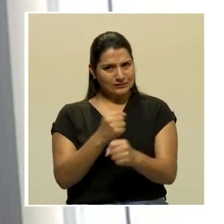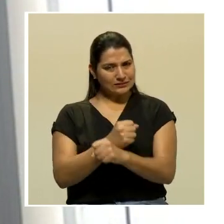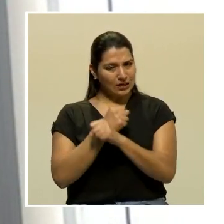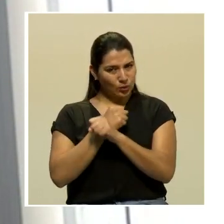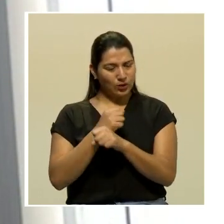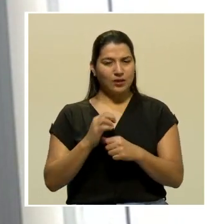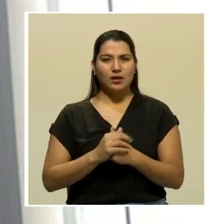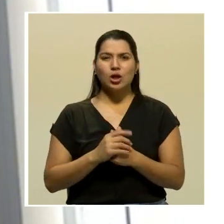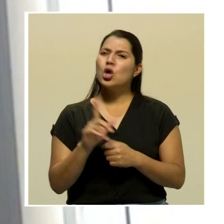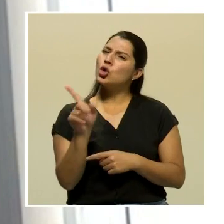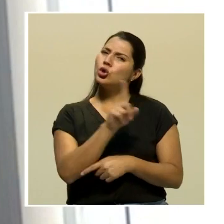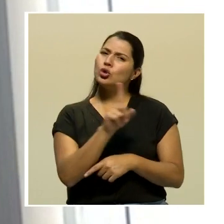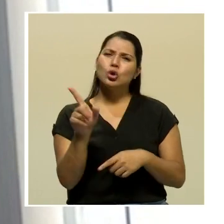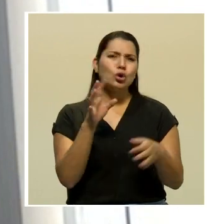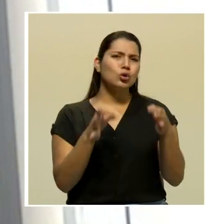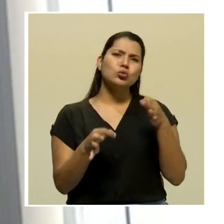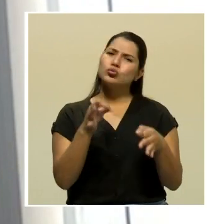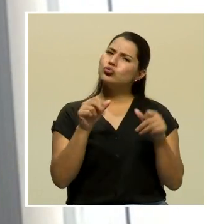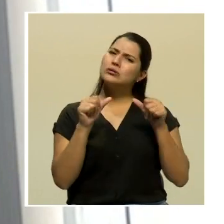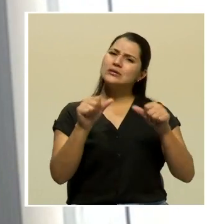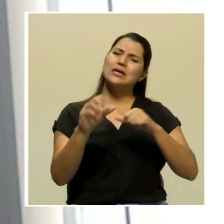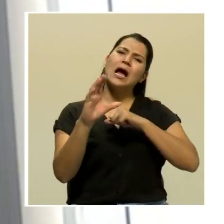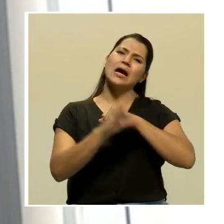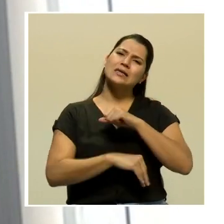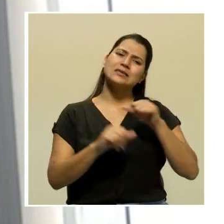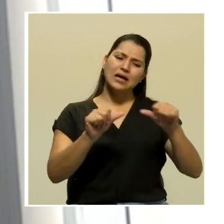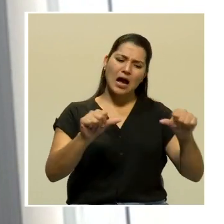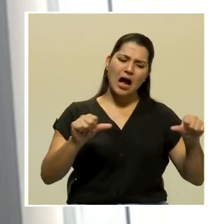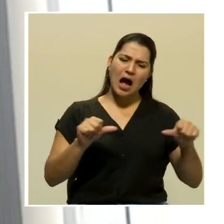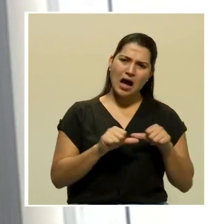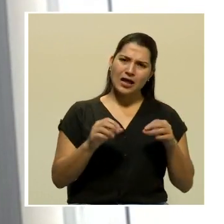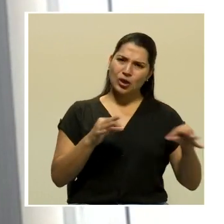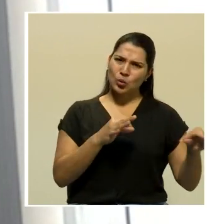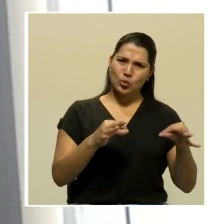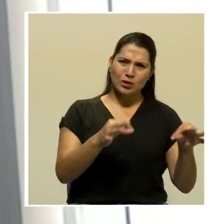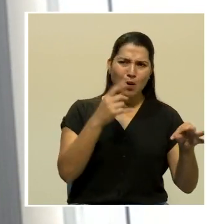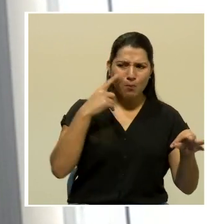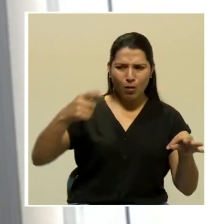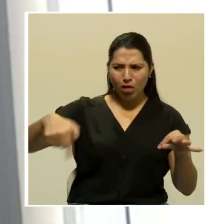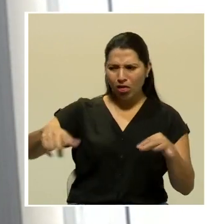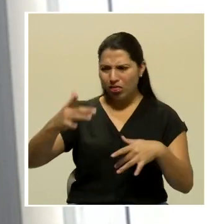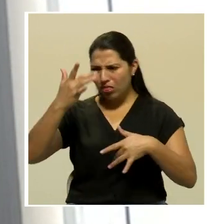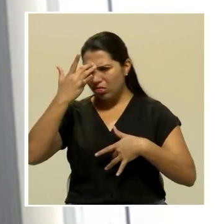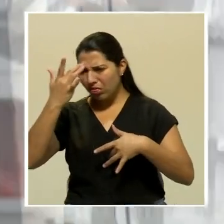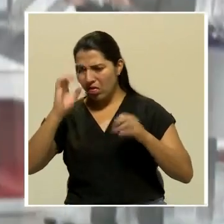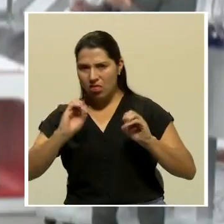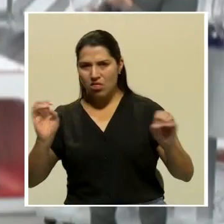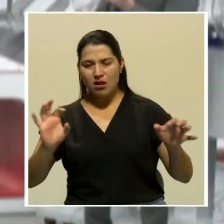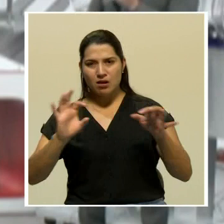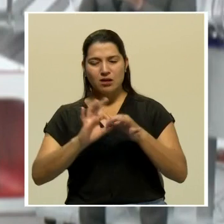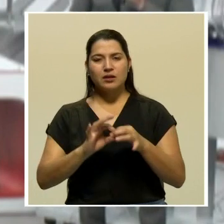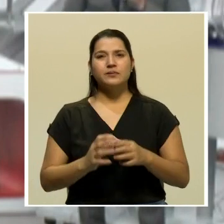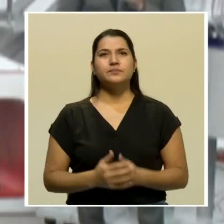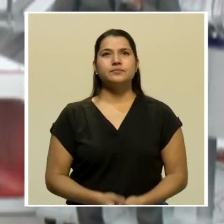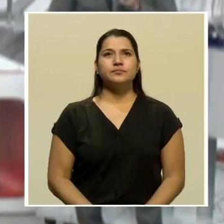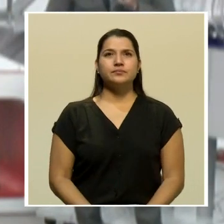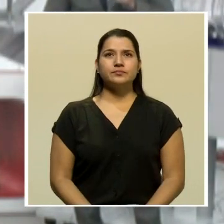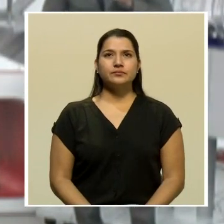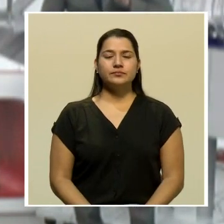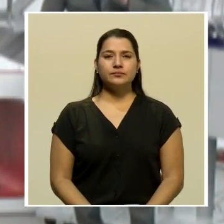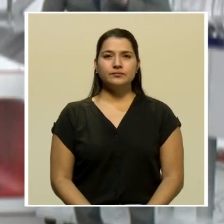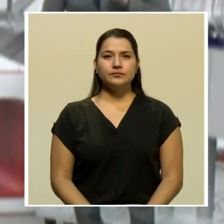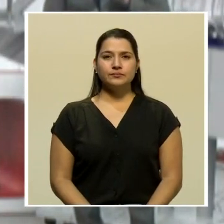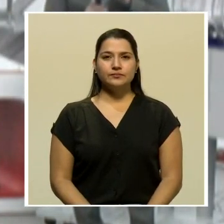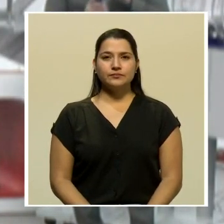No es justo que se siga castigando al sector del turismo por contagios que no tienen ninguna relación con los números. Selector